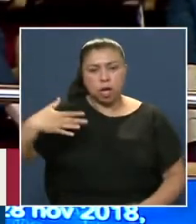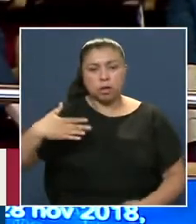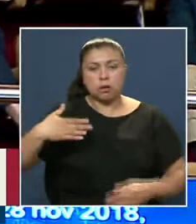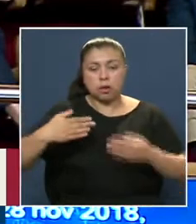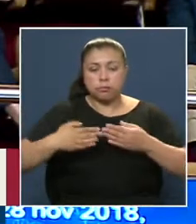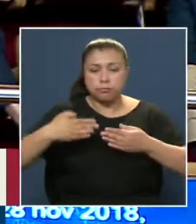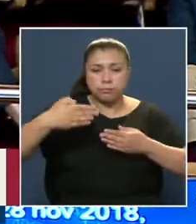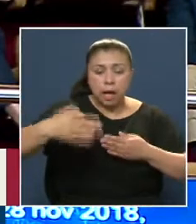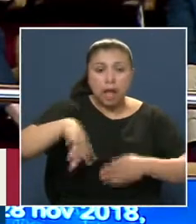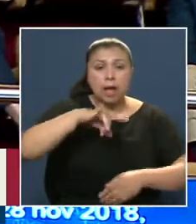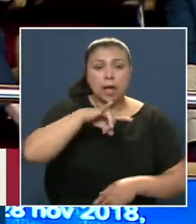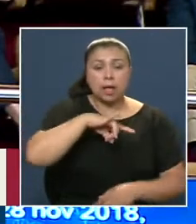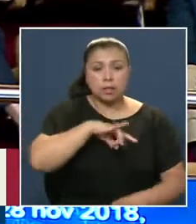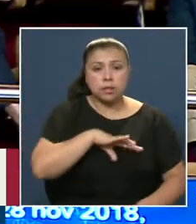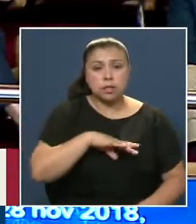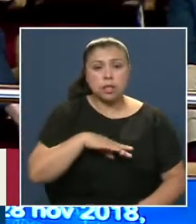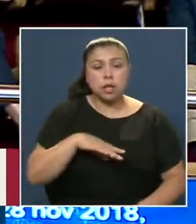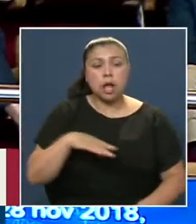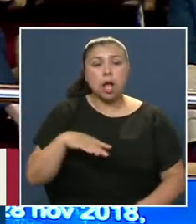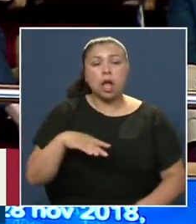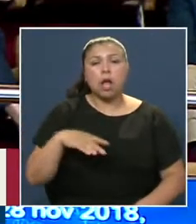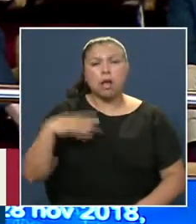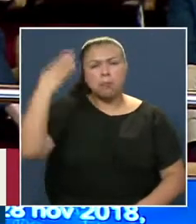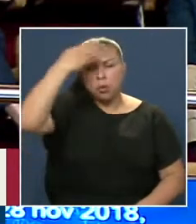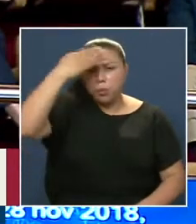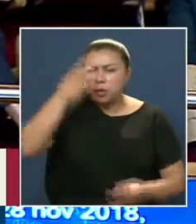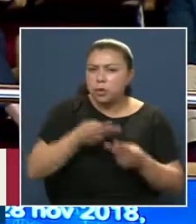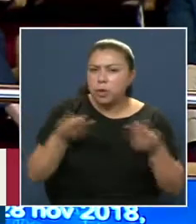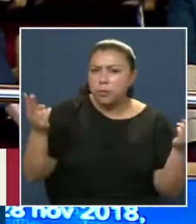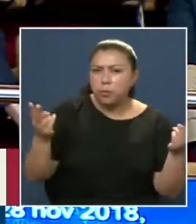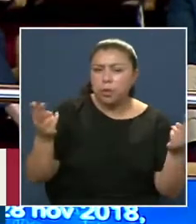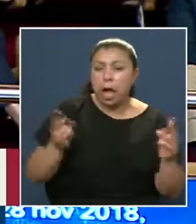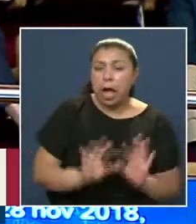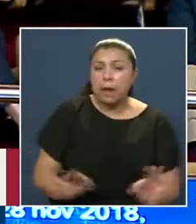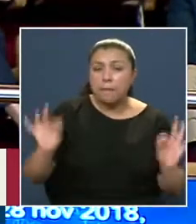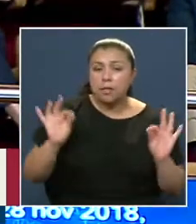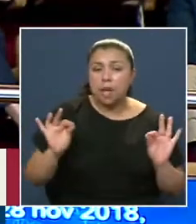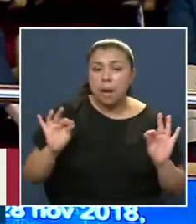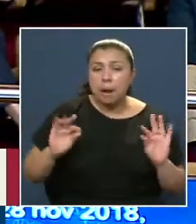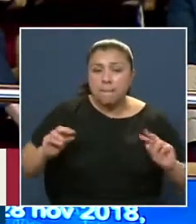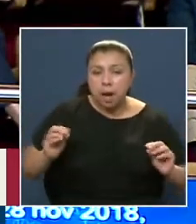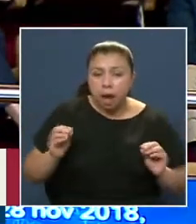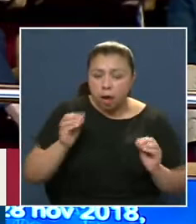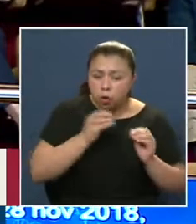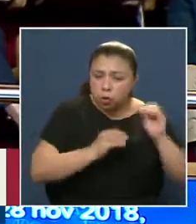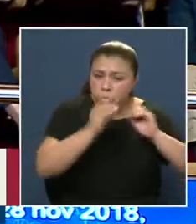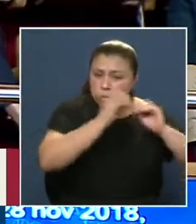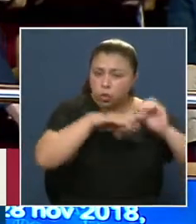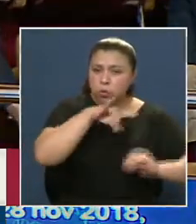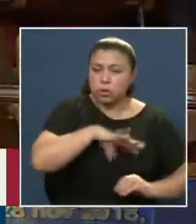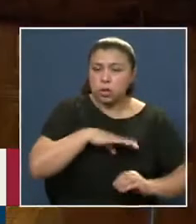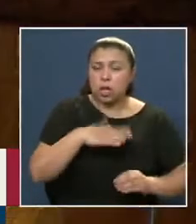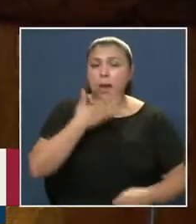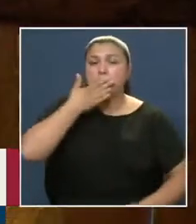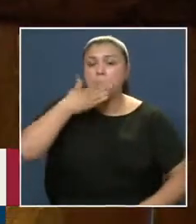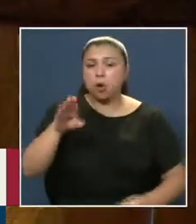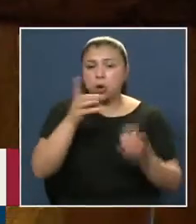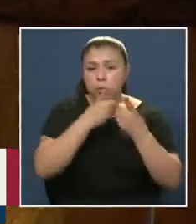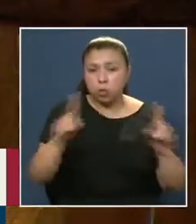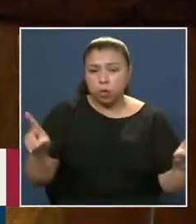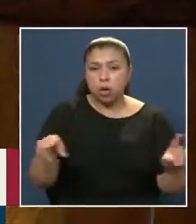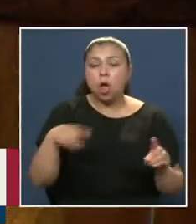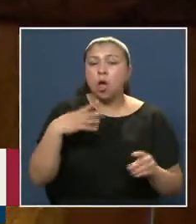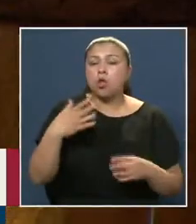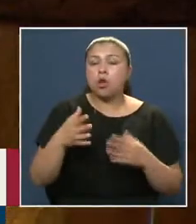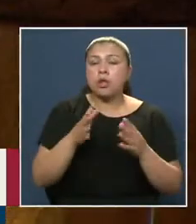De Chile En nuestras preocupaciones Públicas Especialmente Para seguir construyendo Un Chile más libre Próspero Democrático En donde